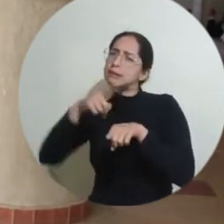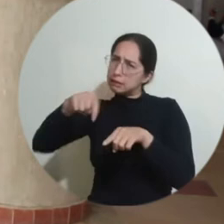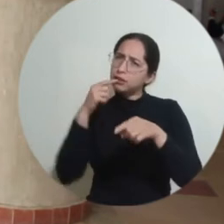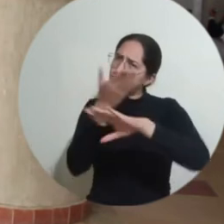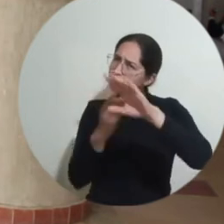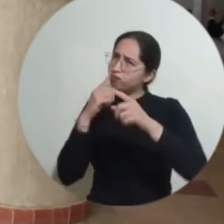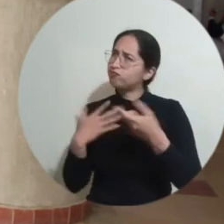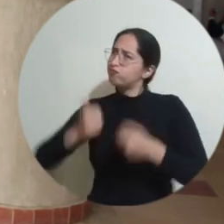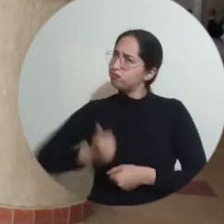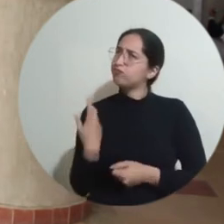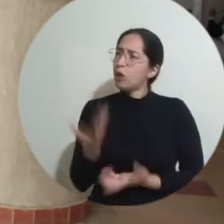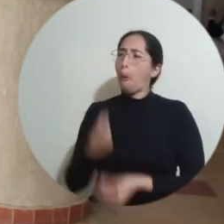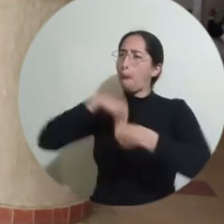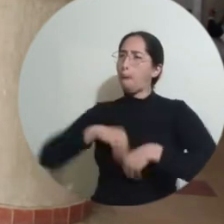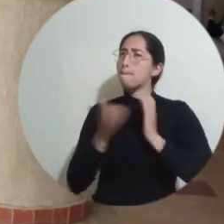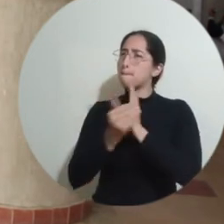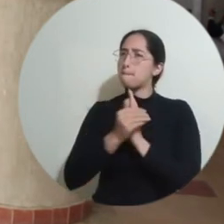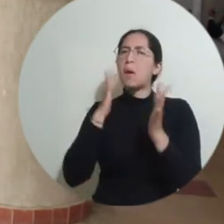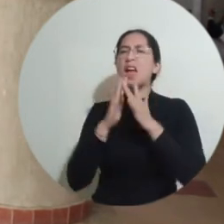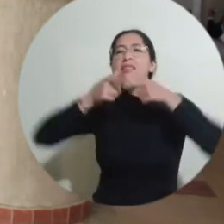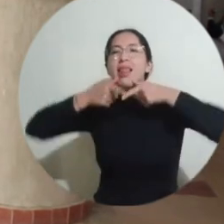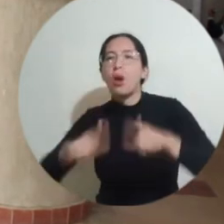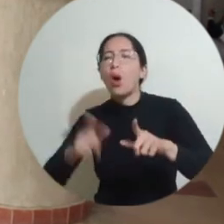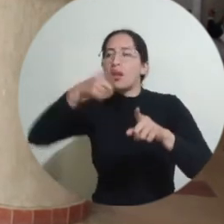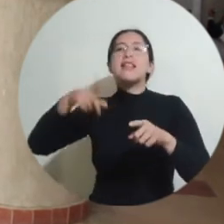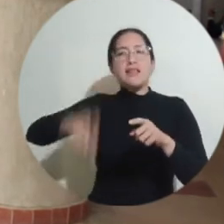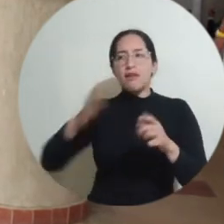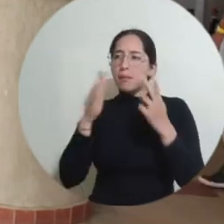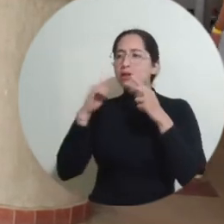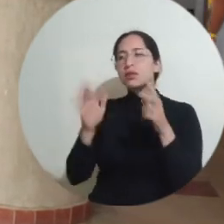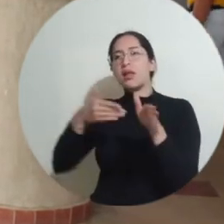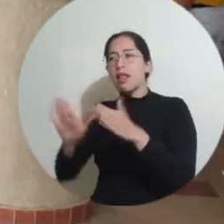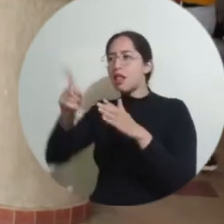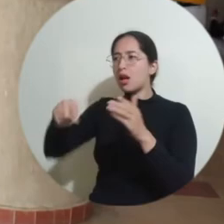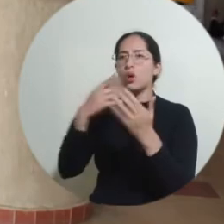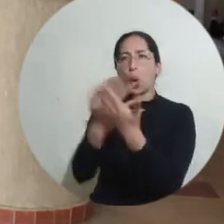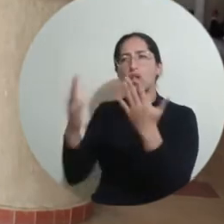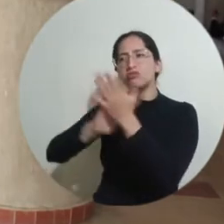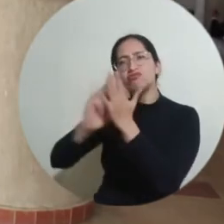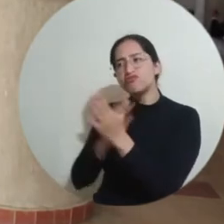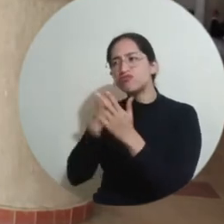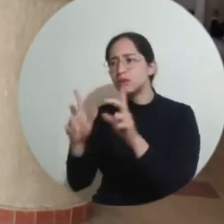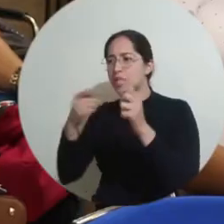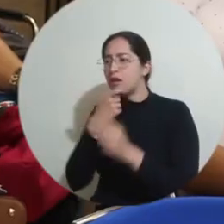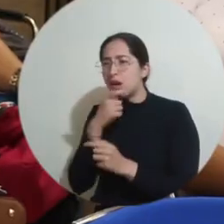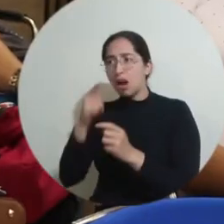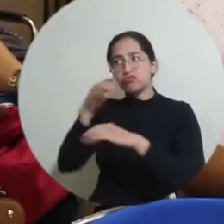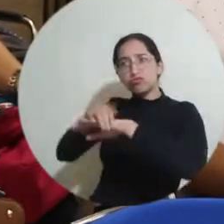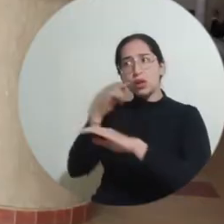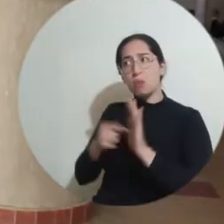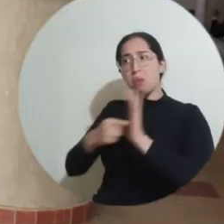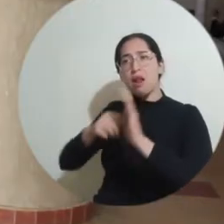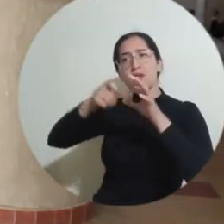estudiantes, administrativos, tienen que pulir esas habilidades, cierto, proilingüísticas, como el nuevo centro de proilingüismo,